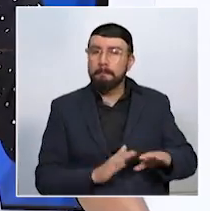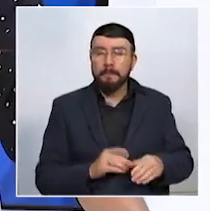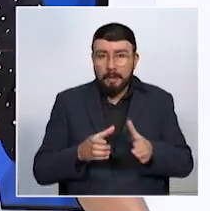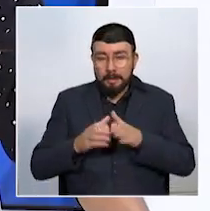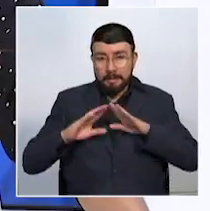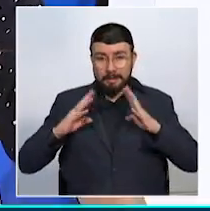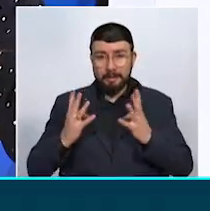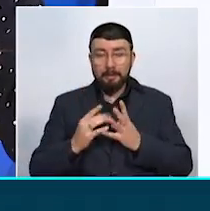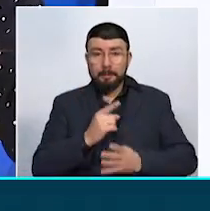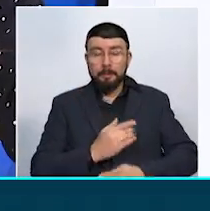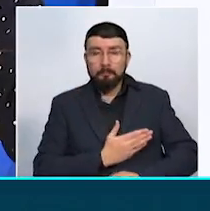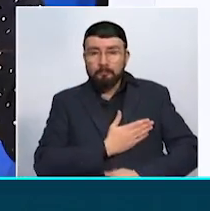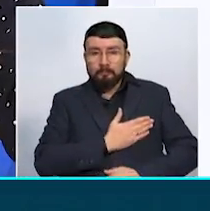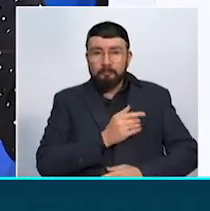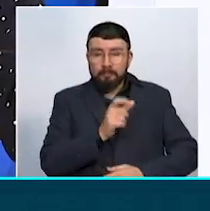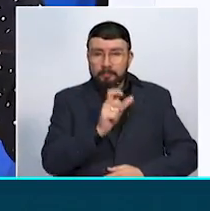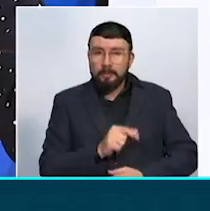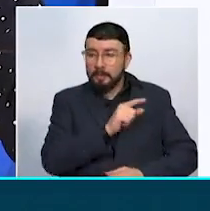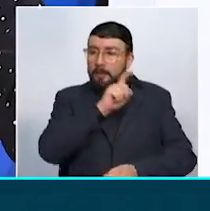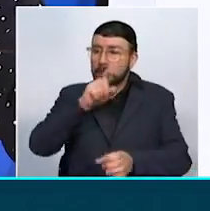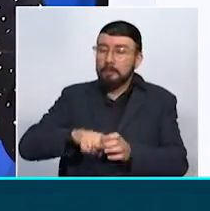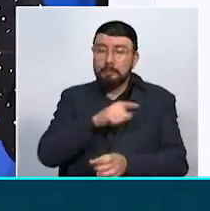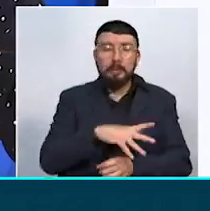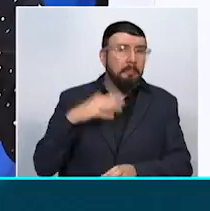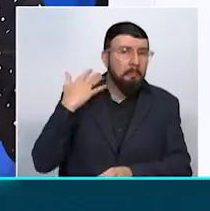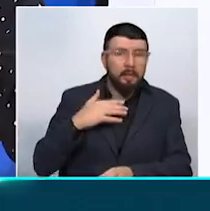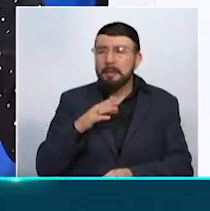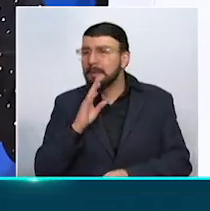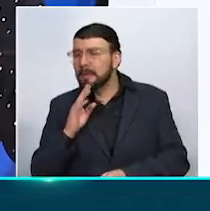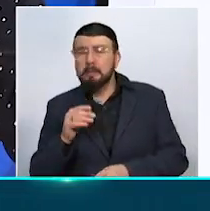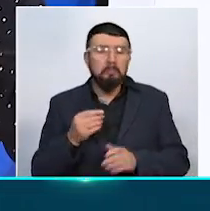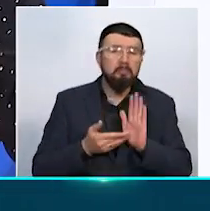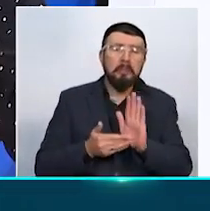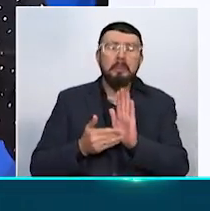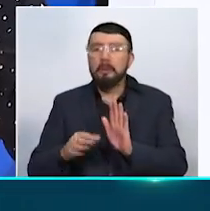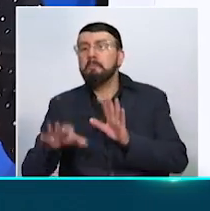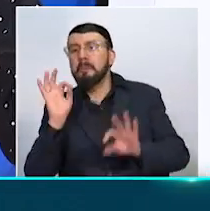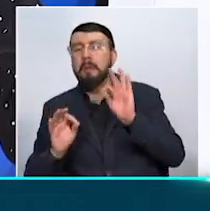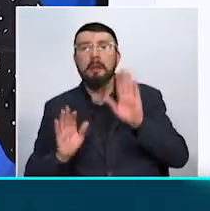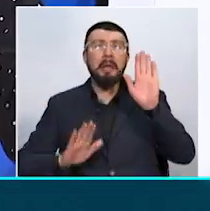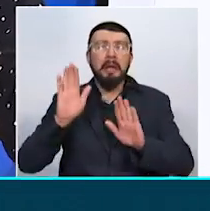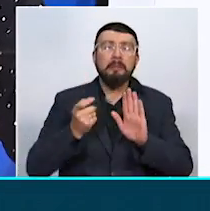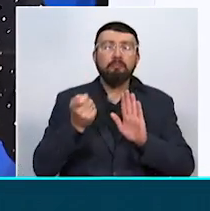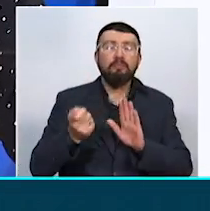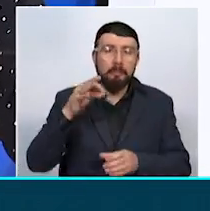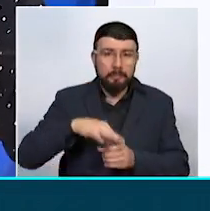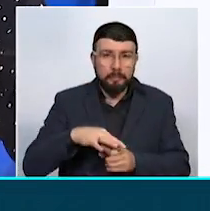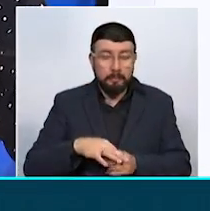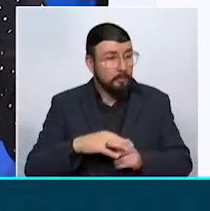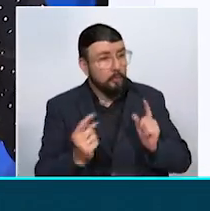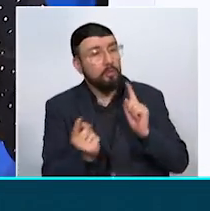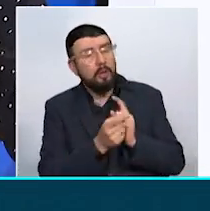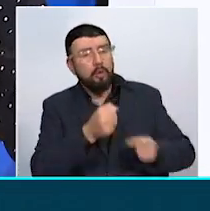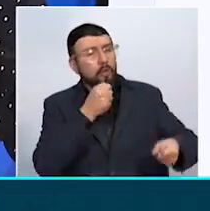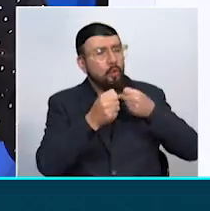Democrático, Álvaro Uribe Vélez, estuvo en Armenia para definir candidatos a la próxima contienda electoral. Durante un encuentro con los medios, el